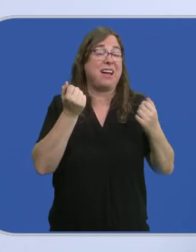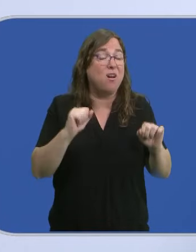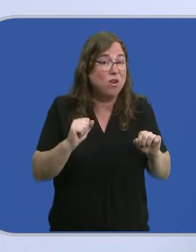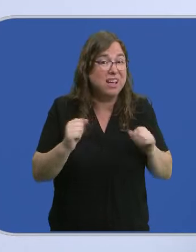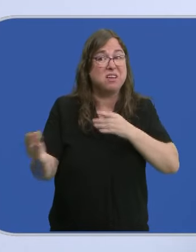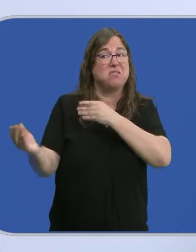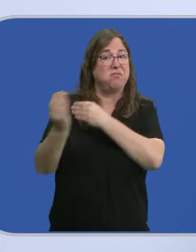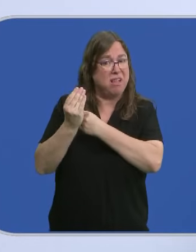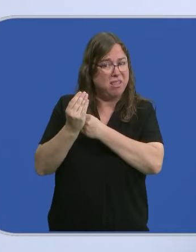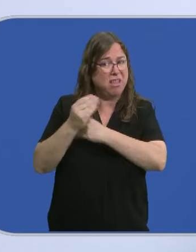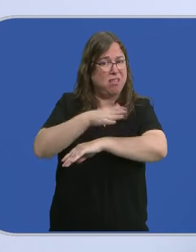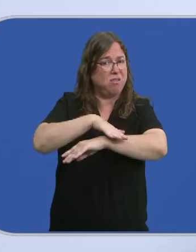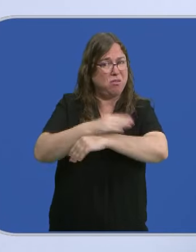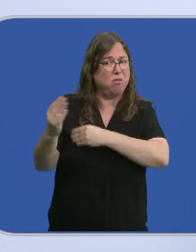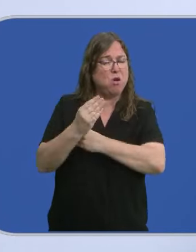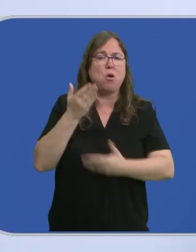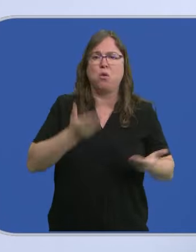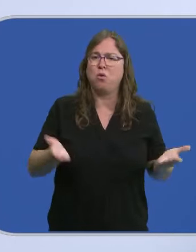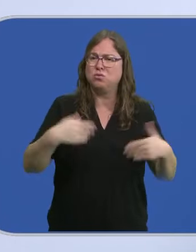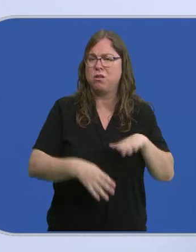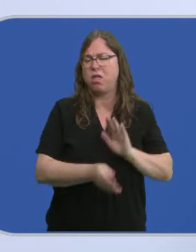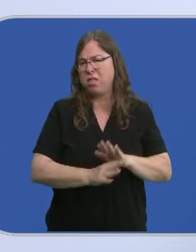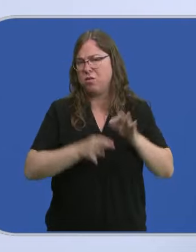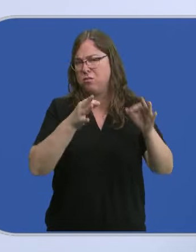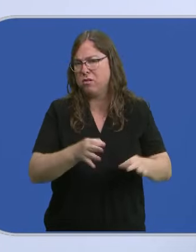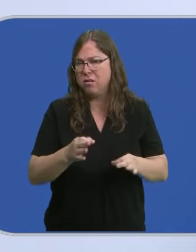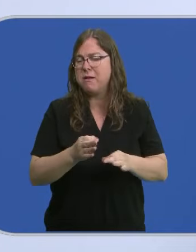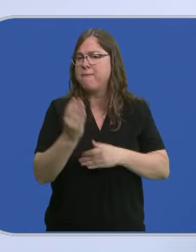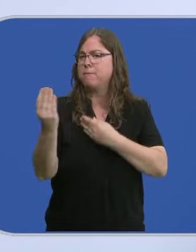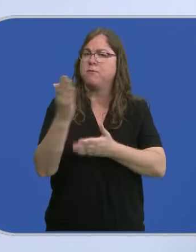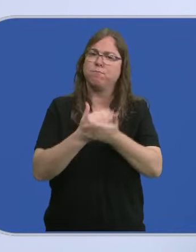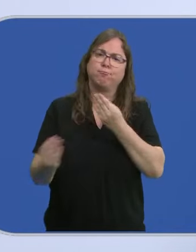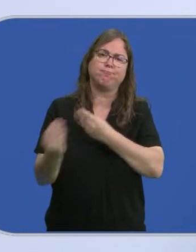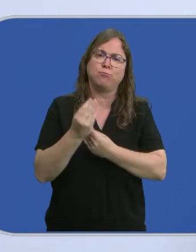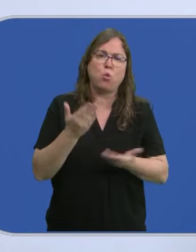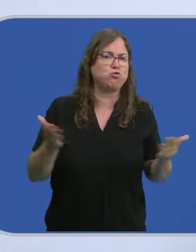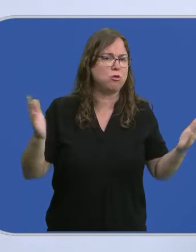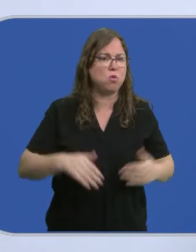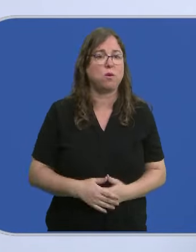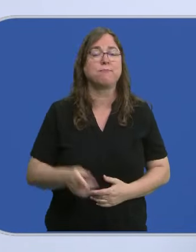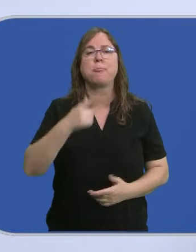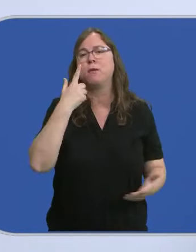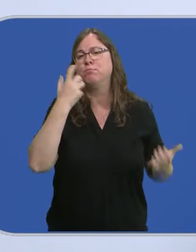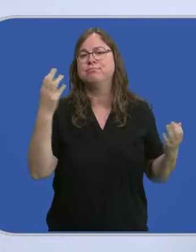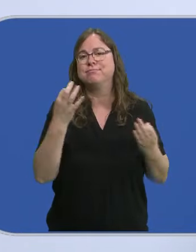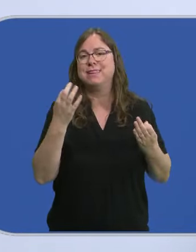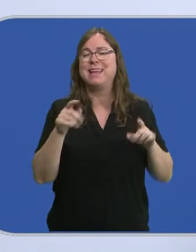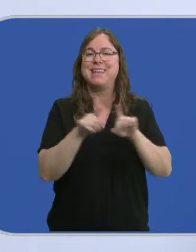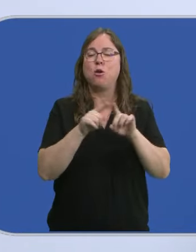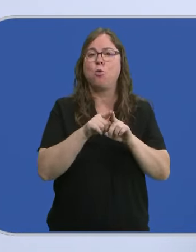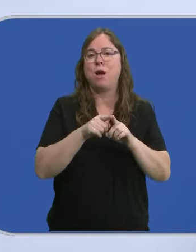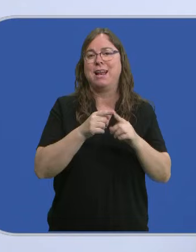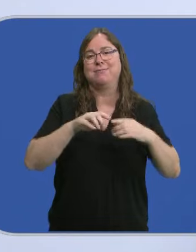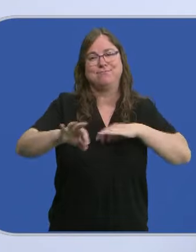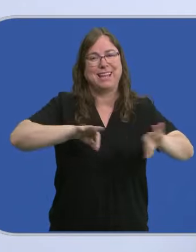injusta financiación de manera continua, autonómica, con la que contamos en nuestra comunidad. Destacamos entre los ejes